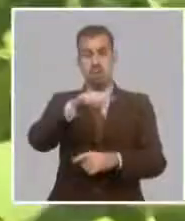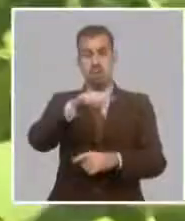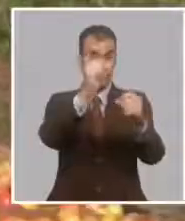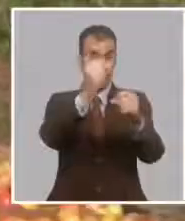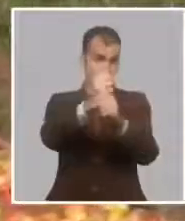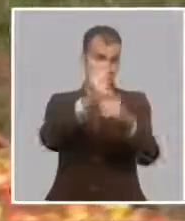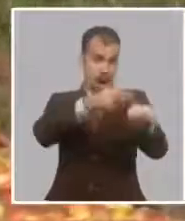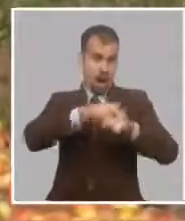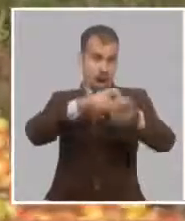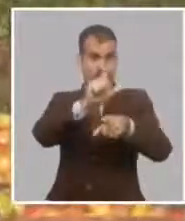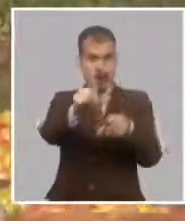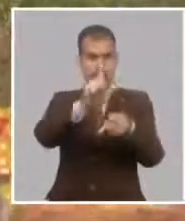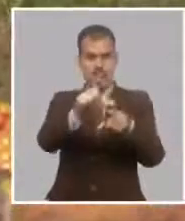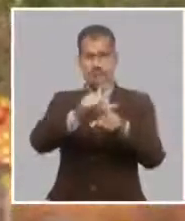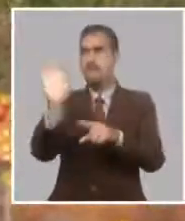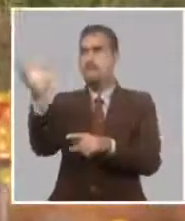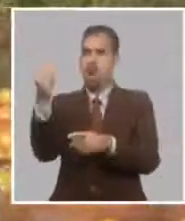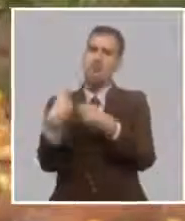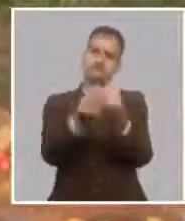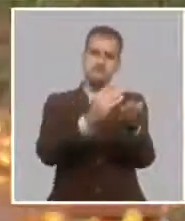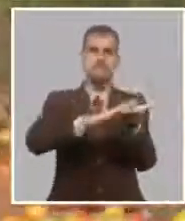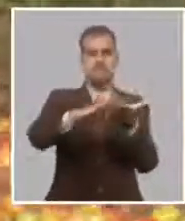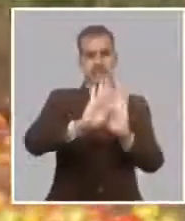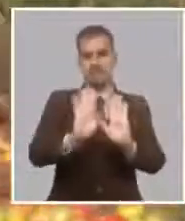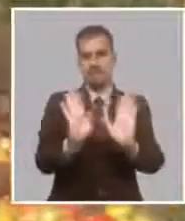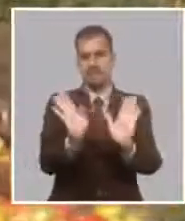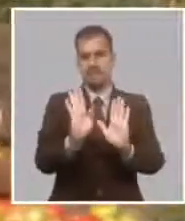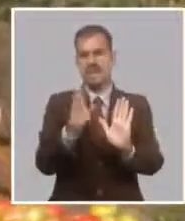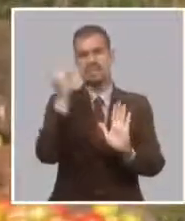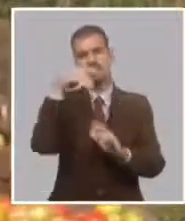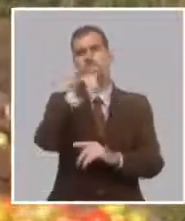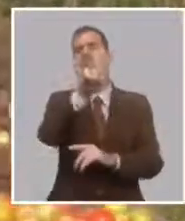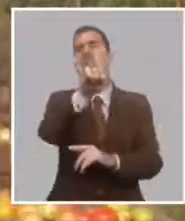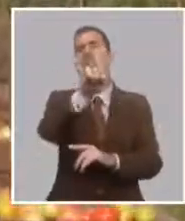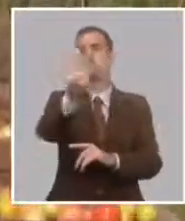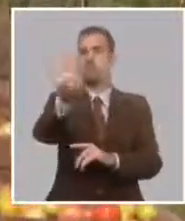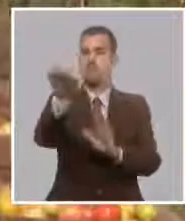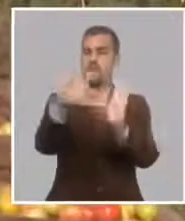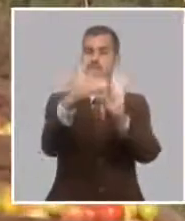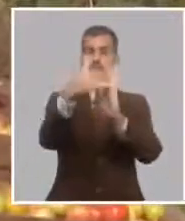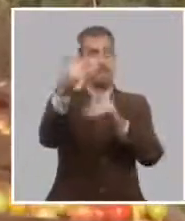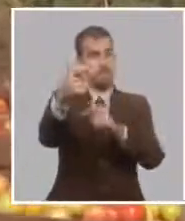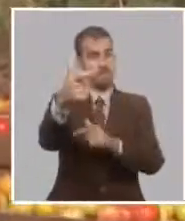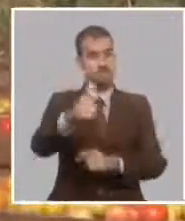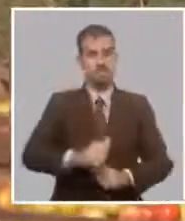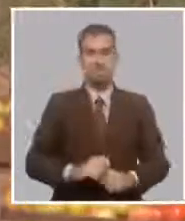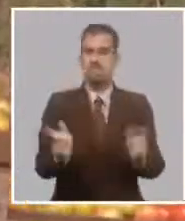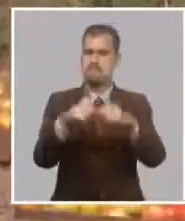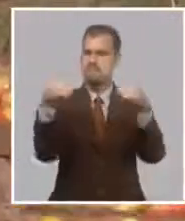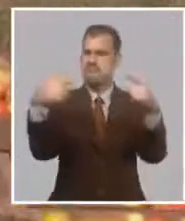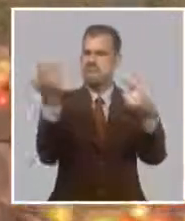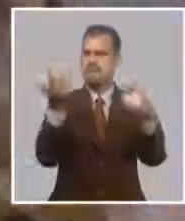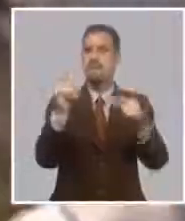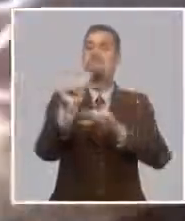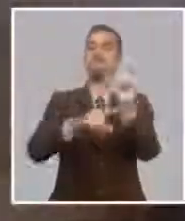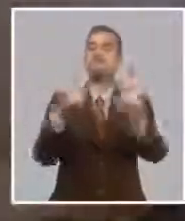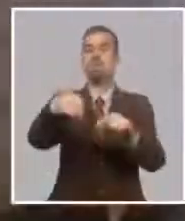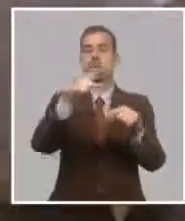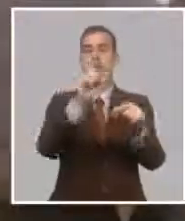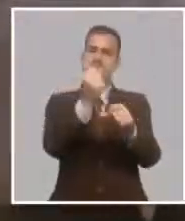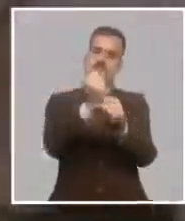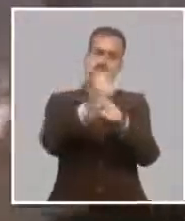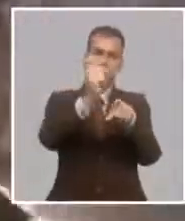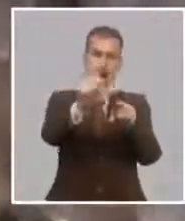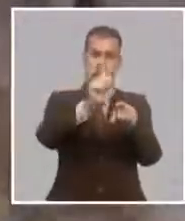Comercio de la provincia por valores que superan los 94 millones de pesos. De ellos, la mayor parte corresponde a sus fructuarios que ven